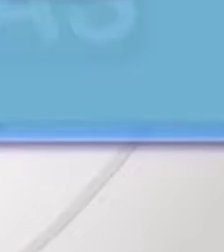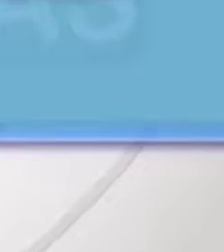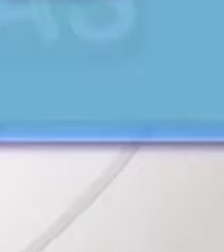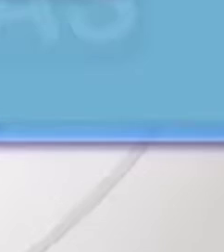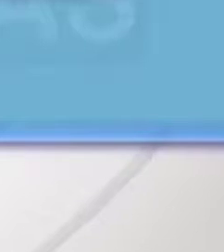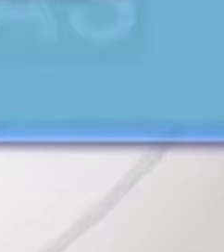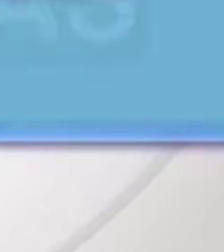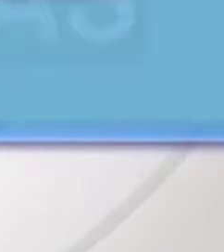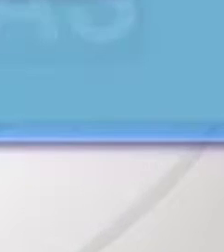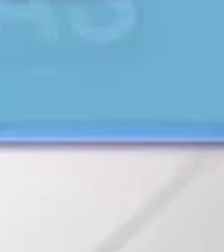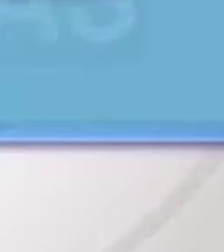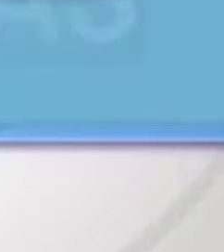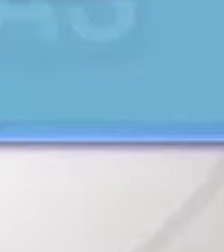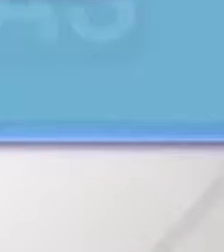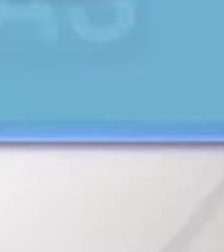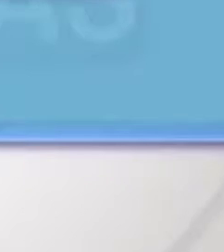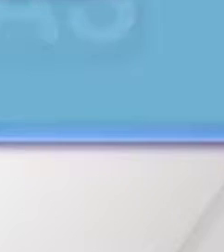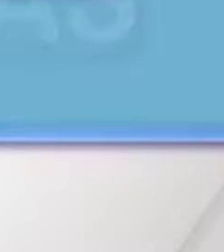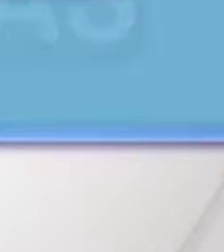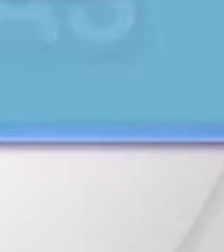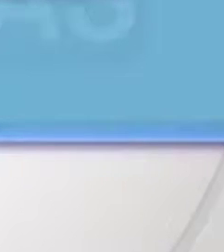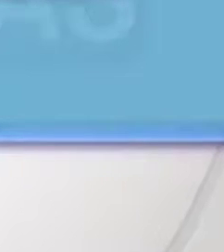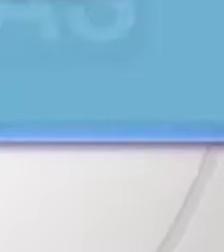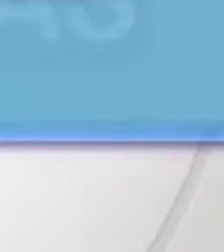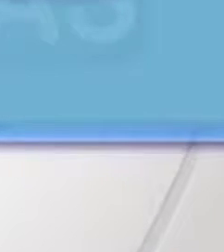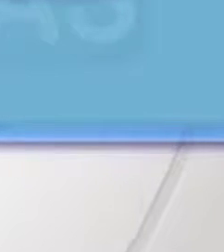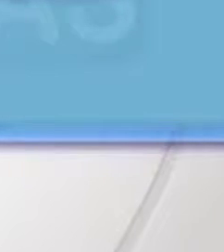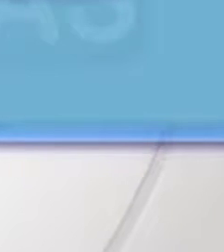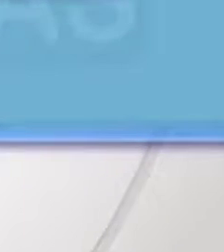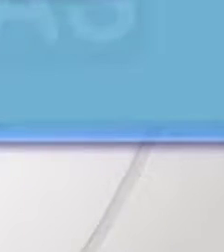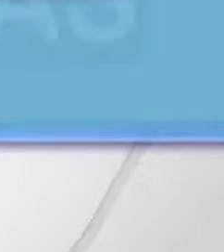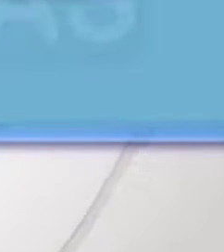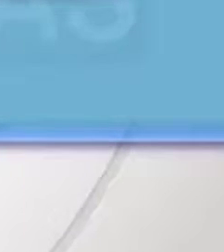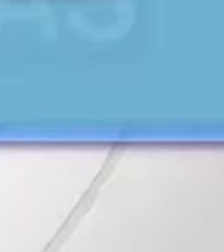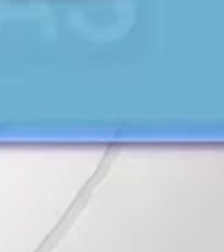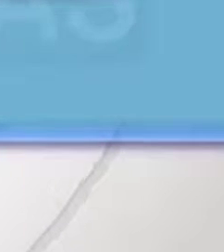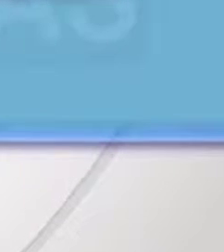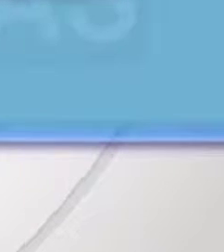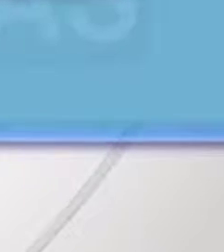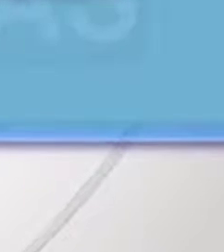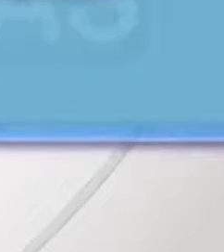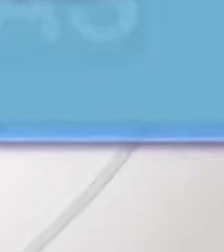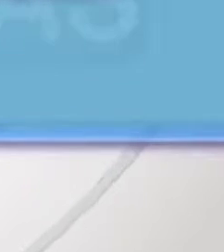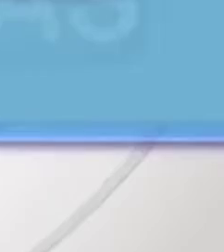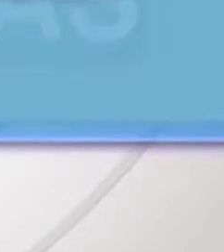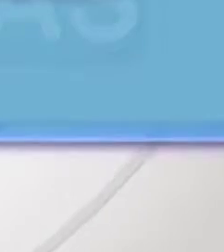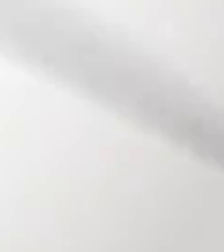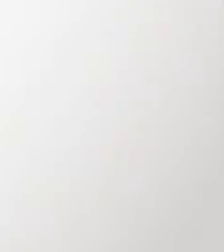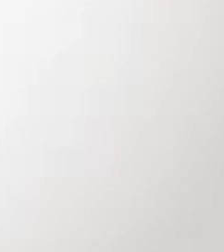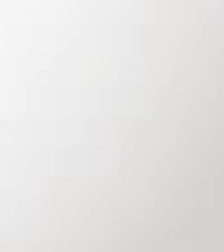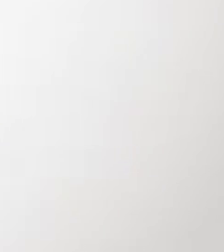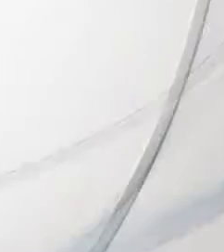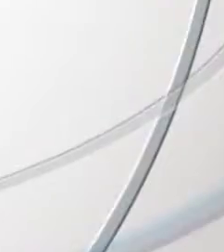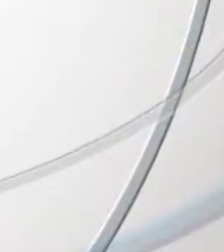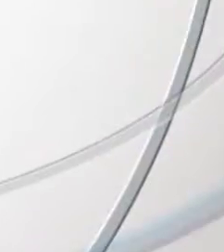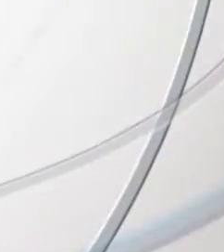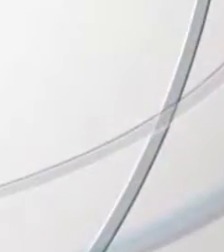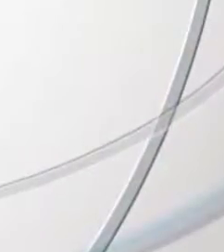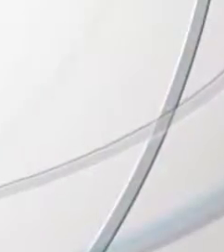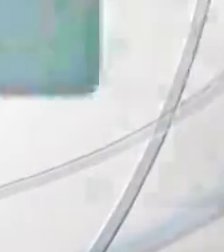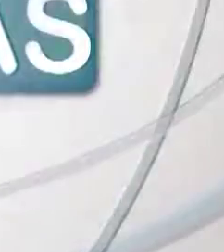País por los ecuatorianos residentes en Estados Unidos y Canadá. Integrante de la Comisión de Régimen Económico.